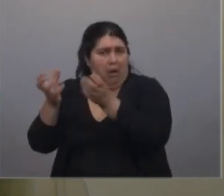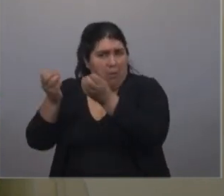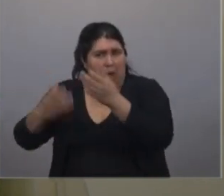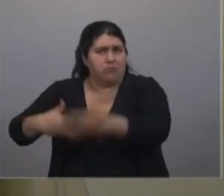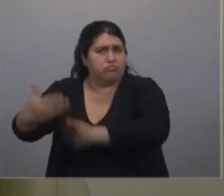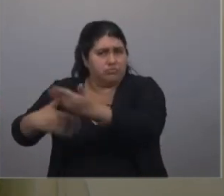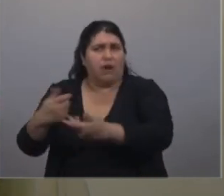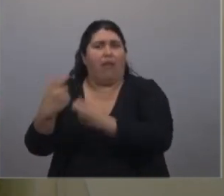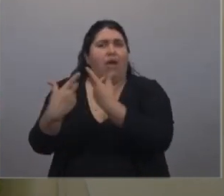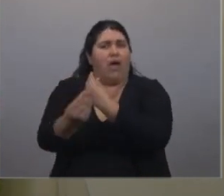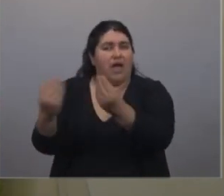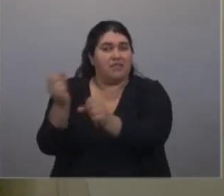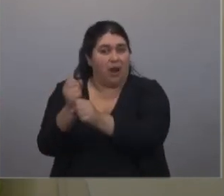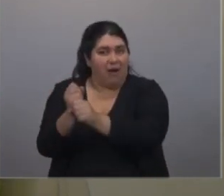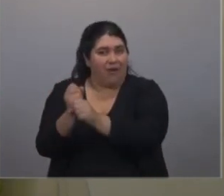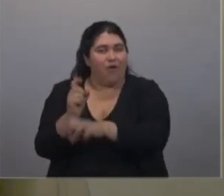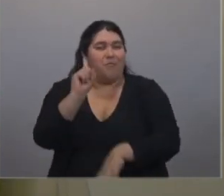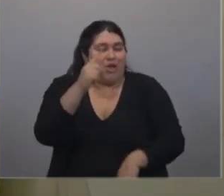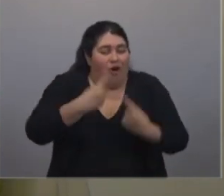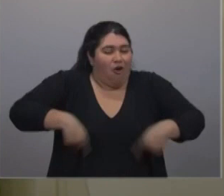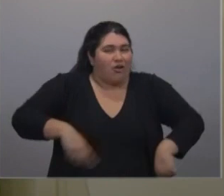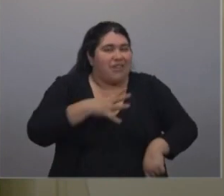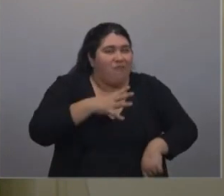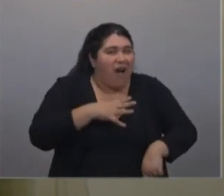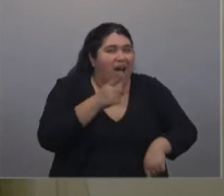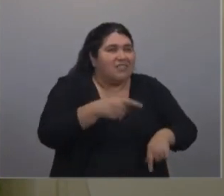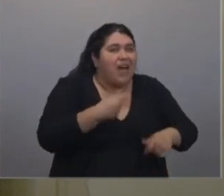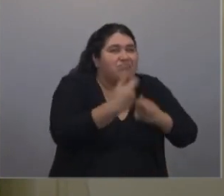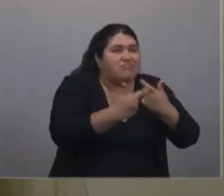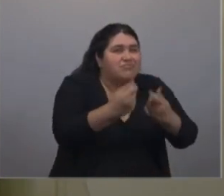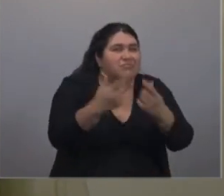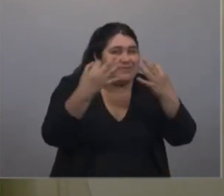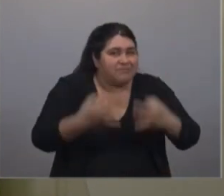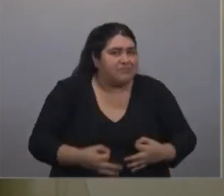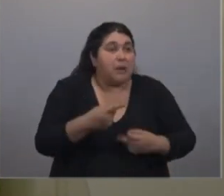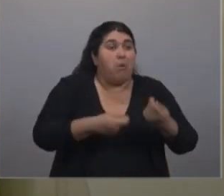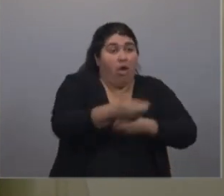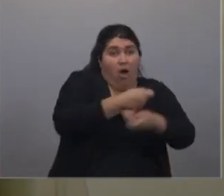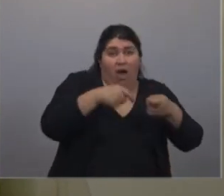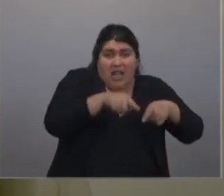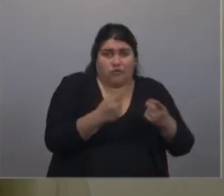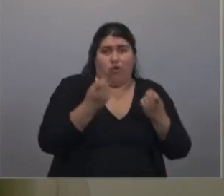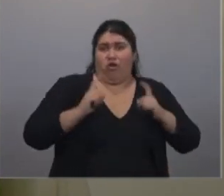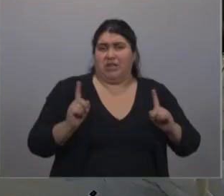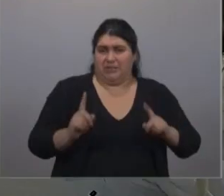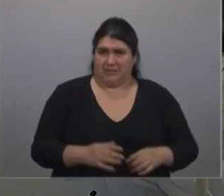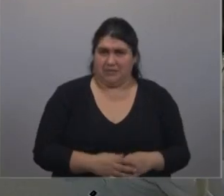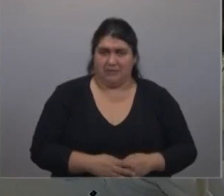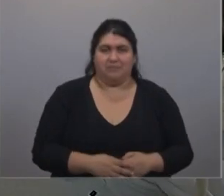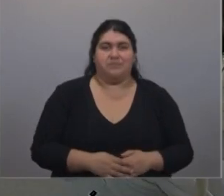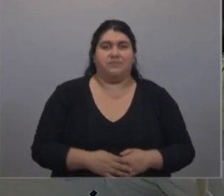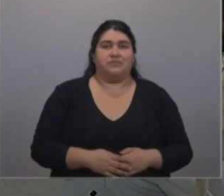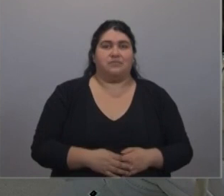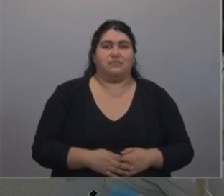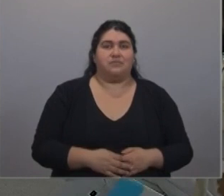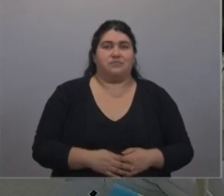para que dé trabajo, pero hay cosas que no las va a hacer y no las puede hacer porque no es rentable el privado, entonces